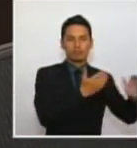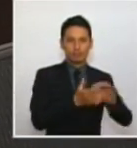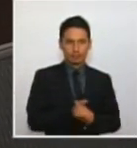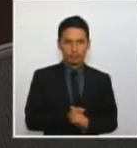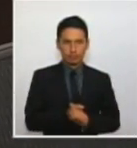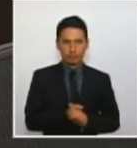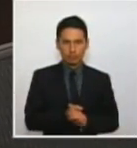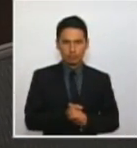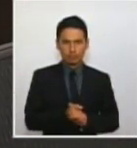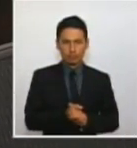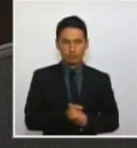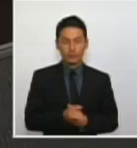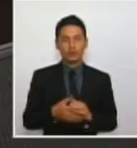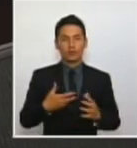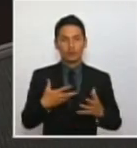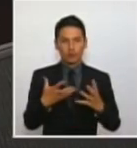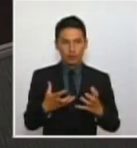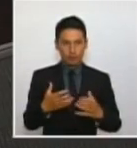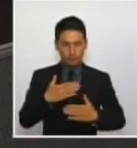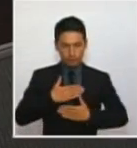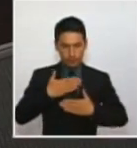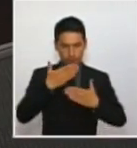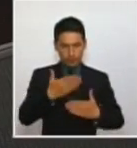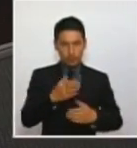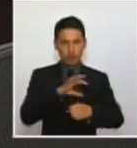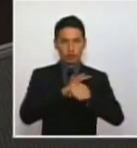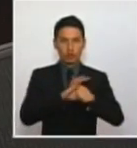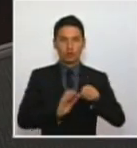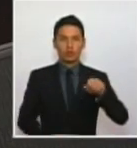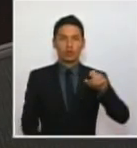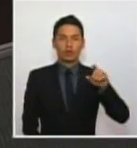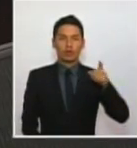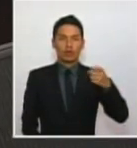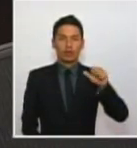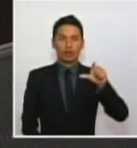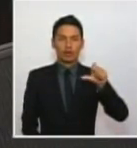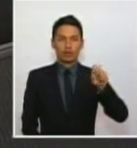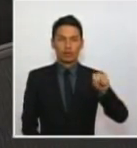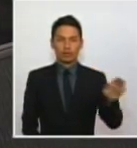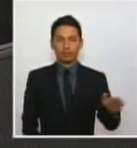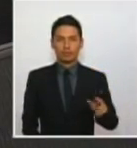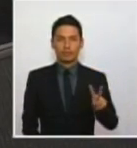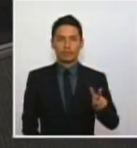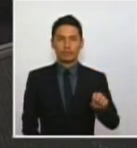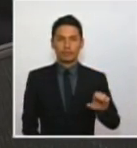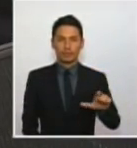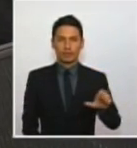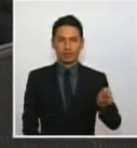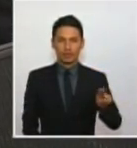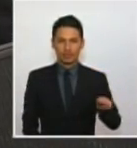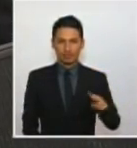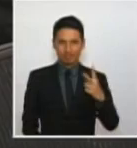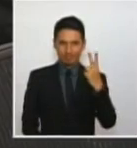felicitar al doctor Galán y al doctor Vélez y decirles